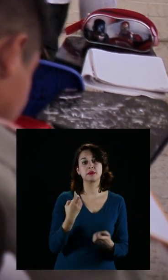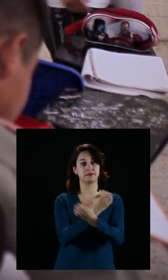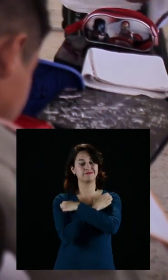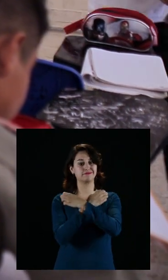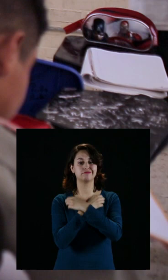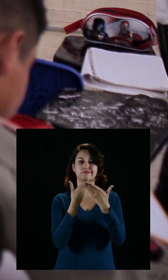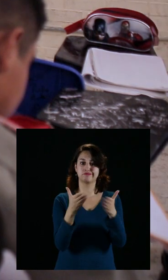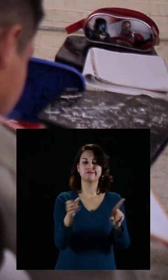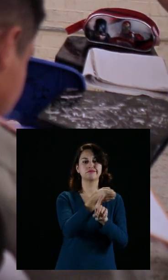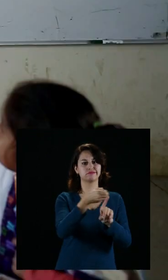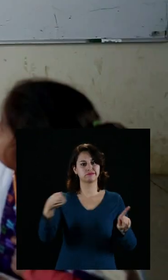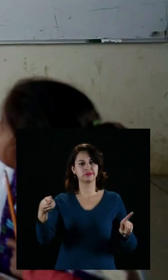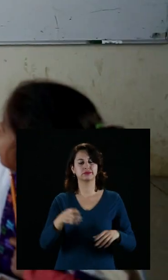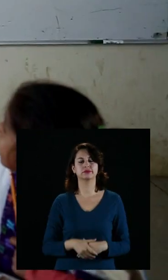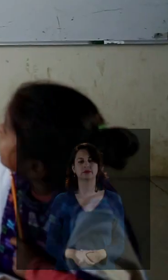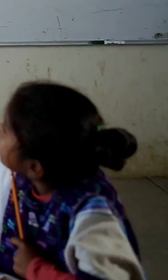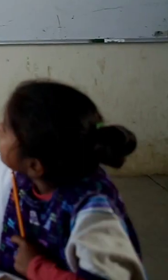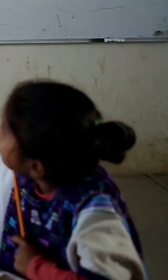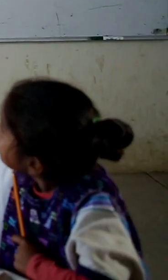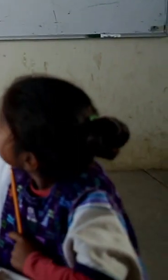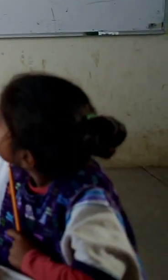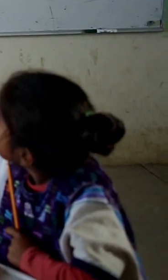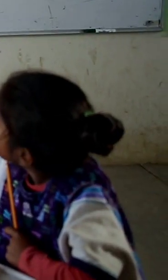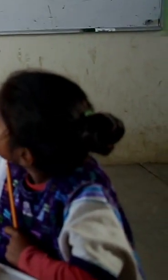aliados de ordenar la educación pública.